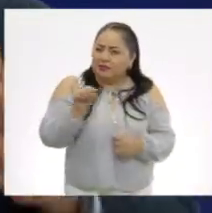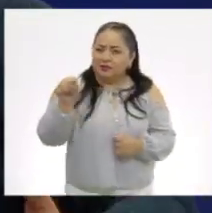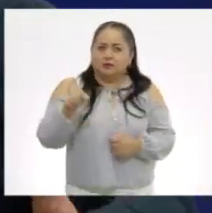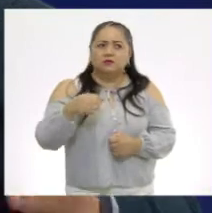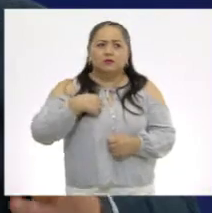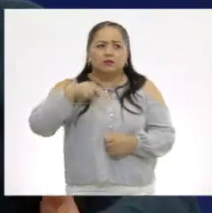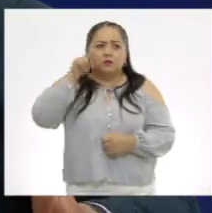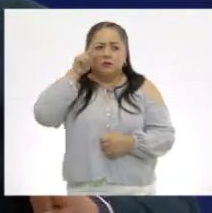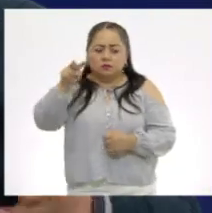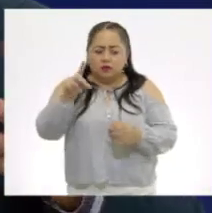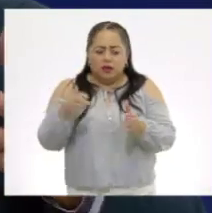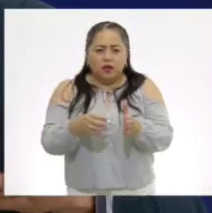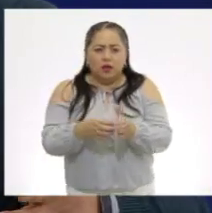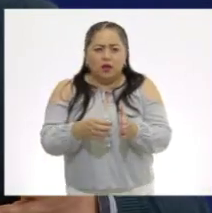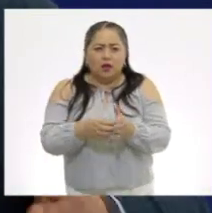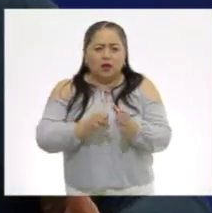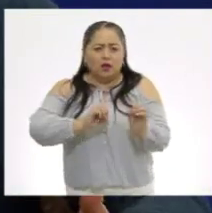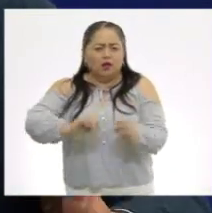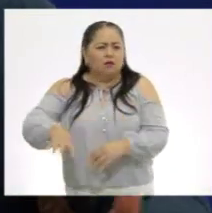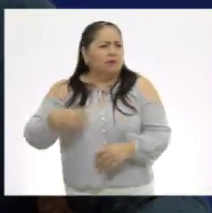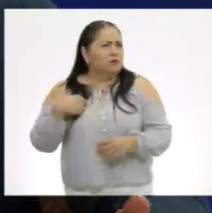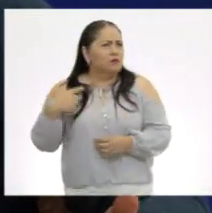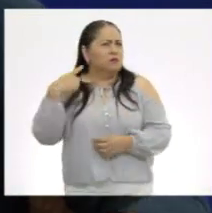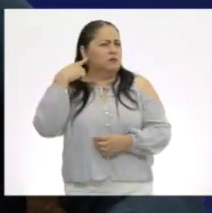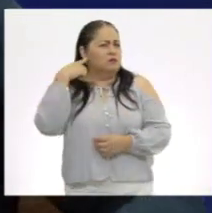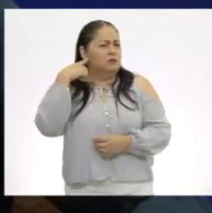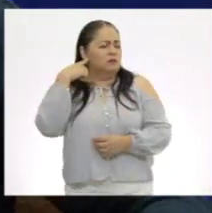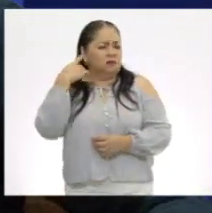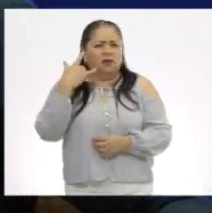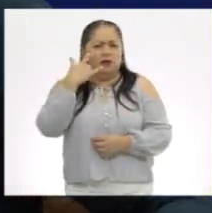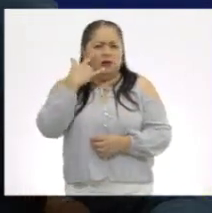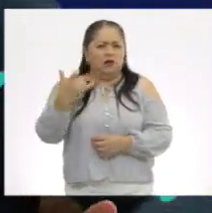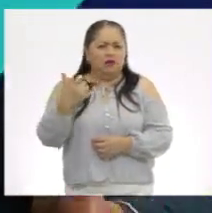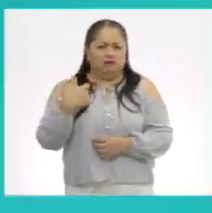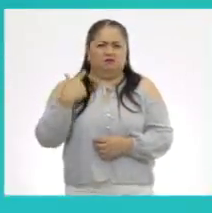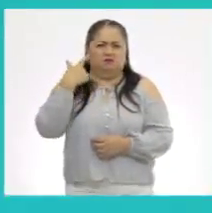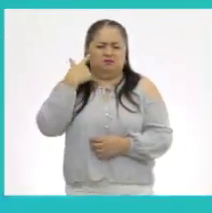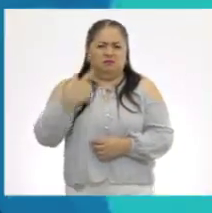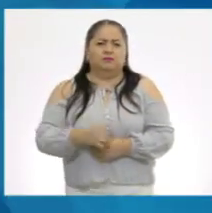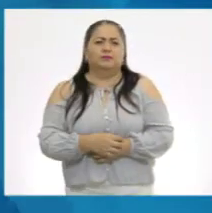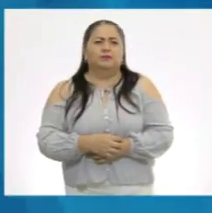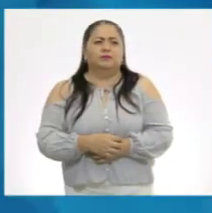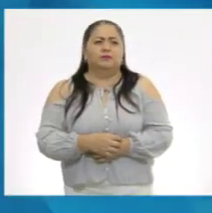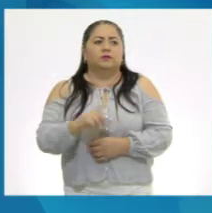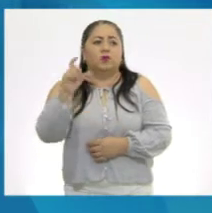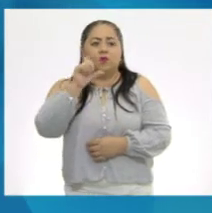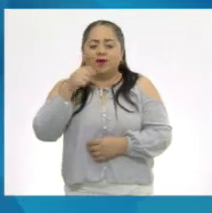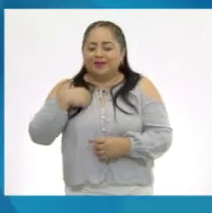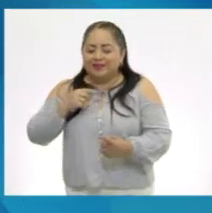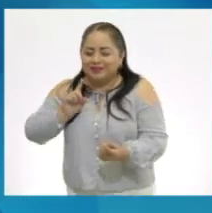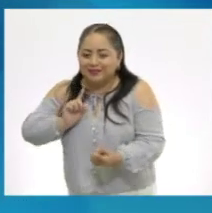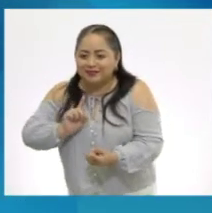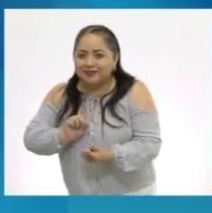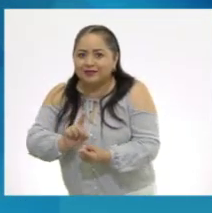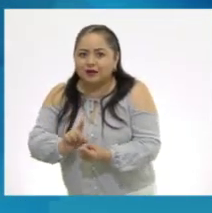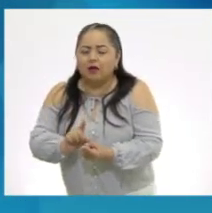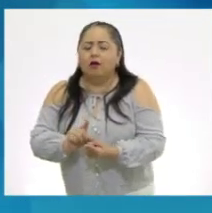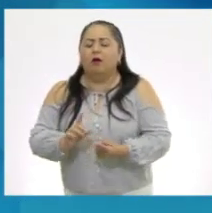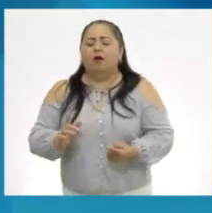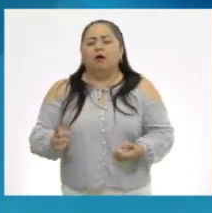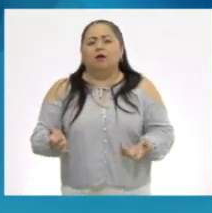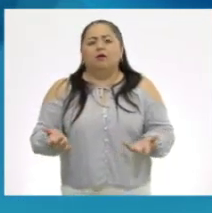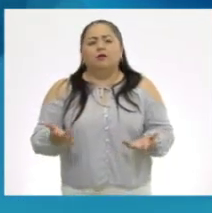Vi una caja abandonada y escuché unos ruidos muy extraños dentro de ella. Cuando me acerco, puedo